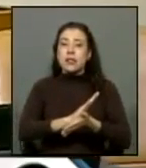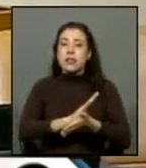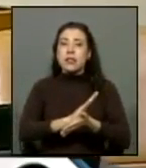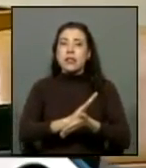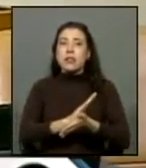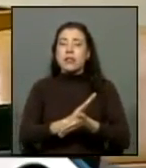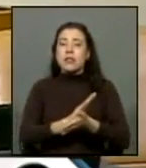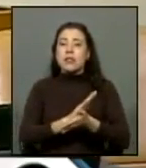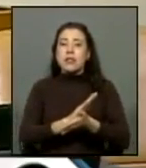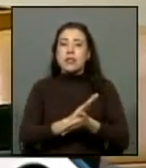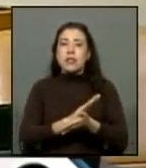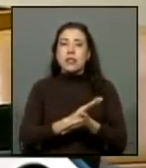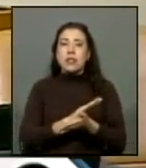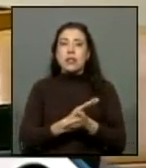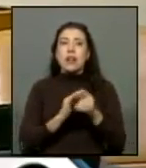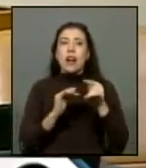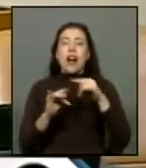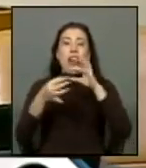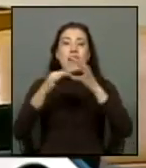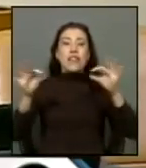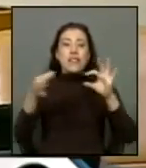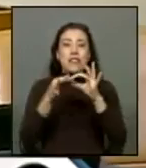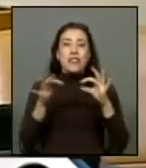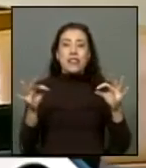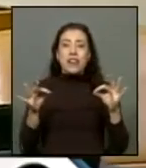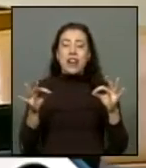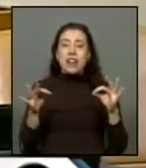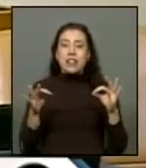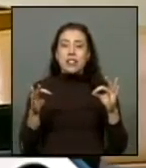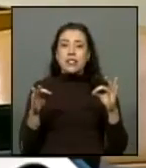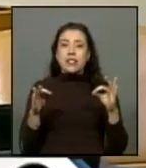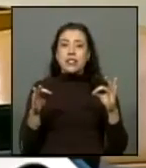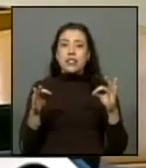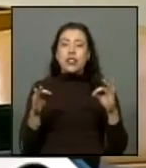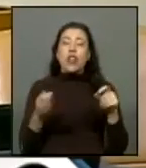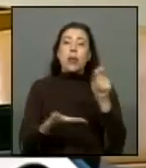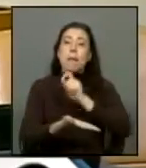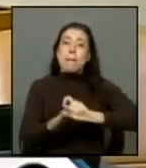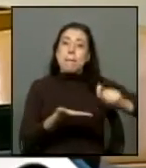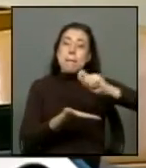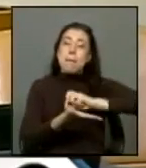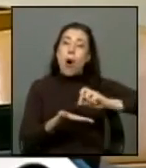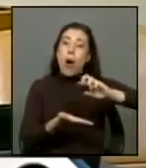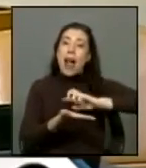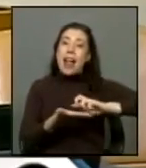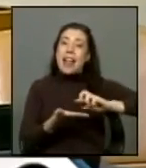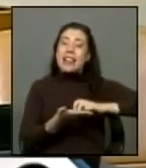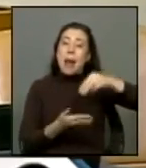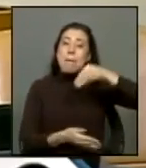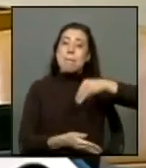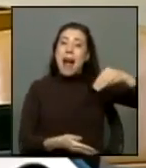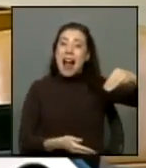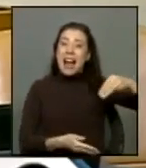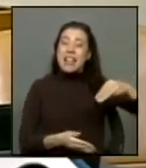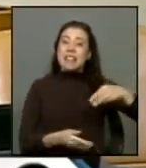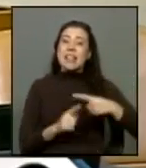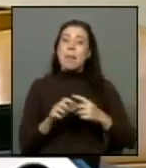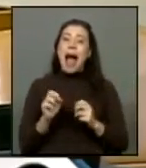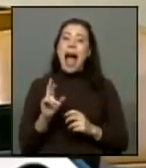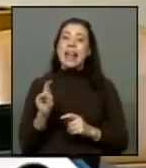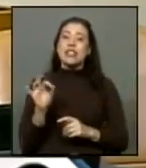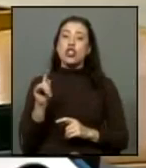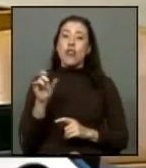versos son de un poeta magallánico Aristóteles España a quien